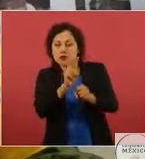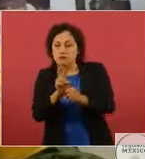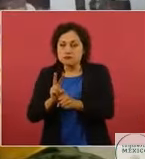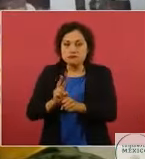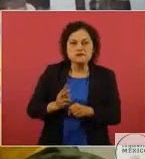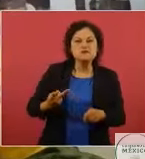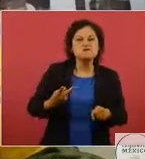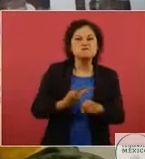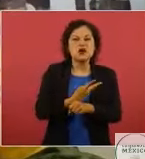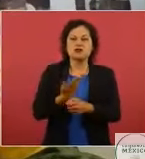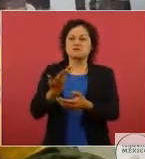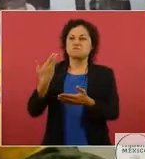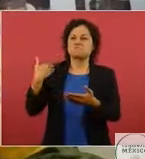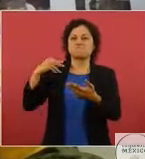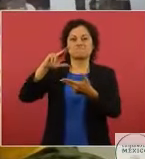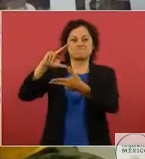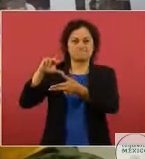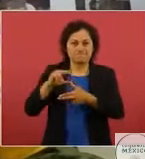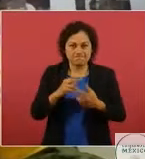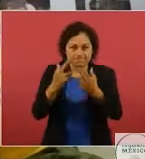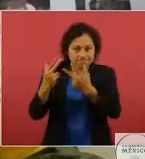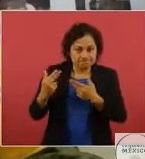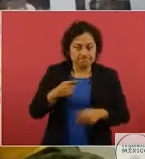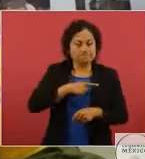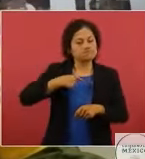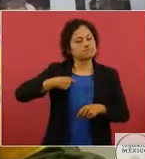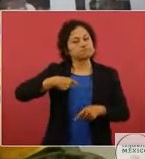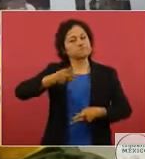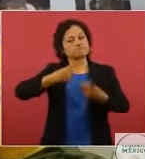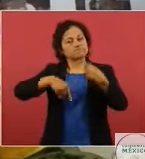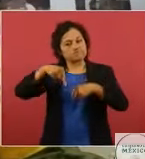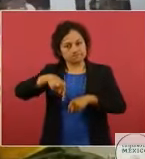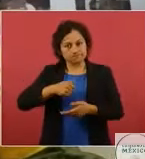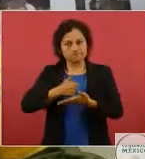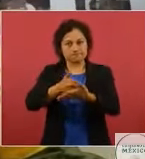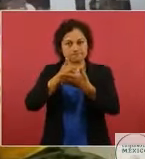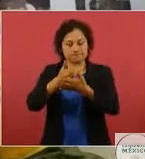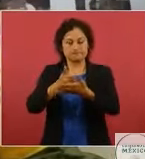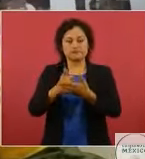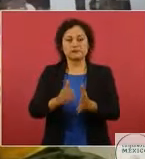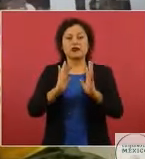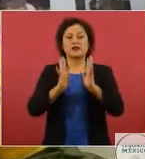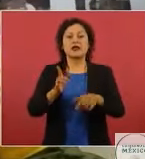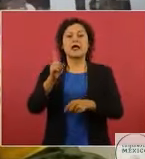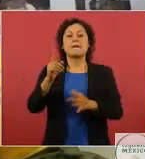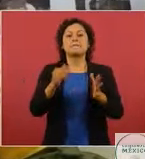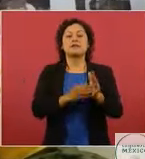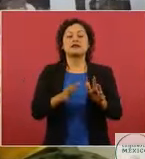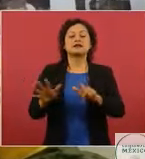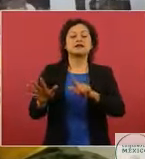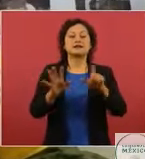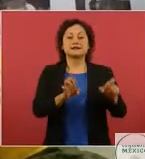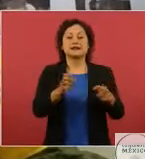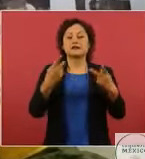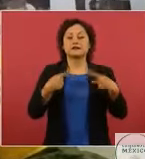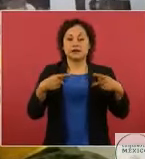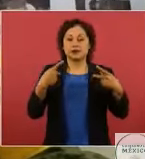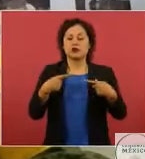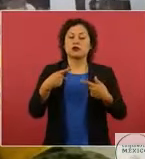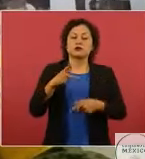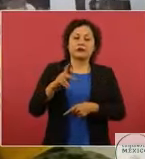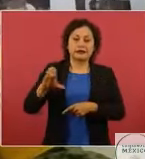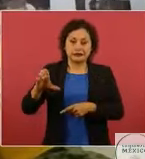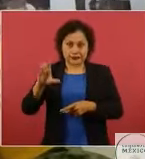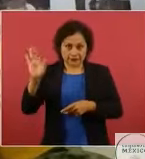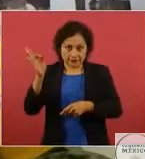se encuentran colaborando en estos planes 1,720 elementos entre Protección Civil Federal,